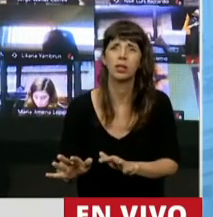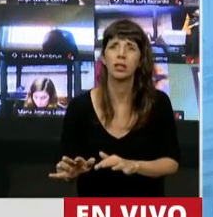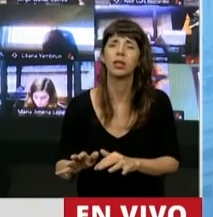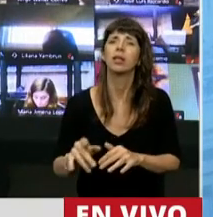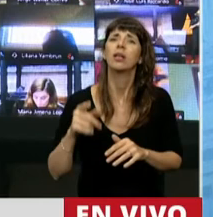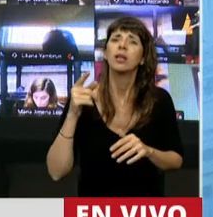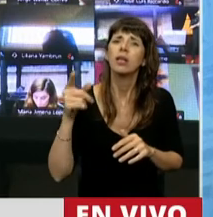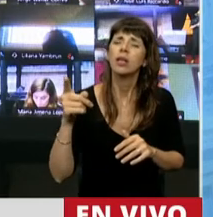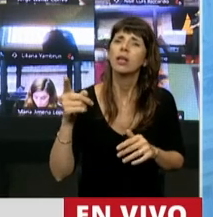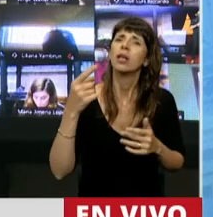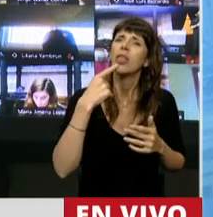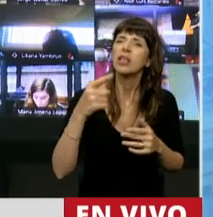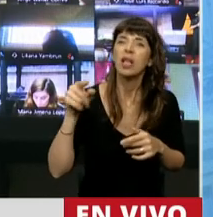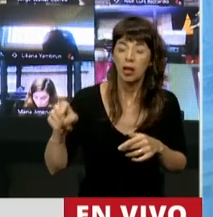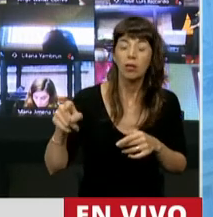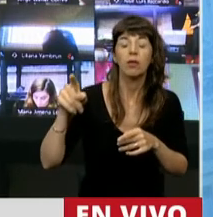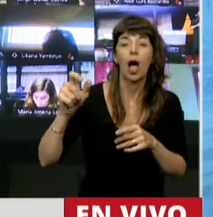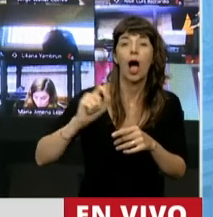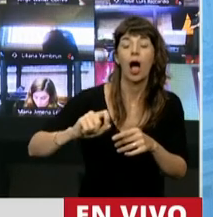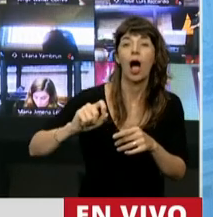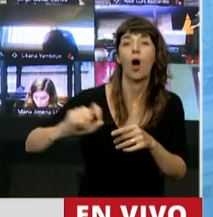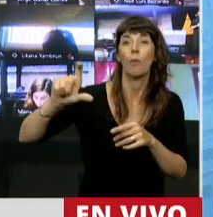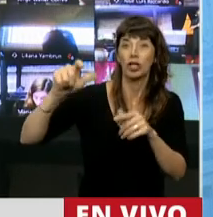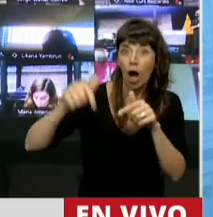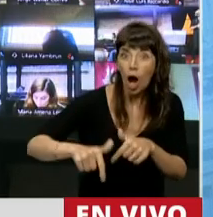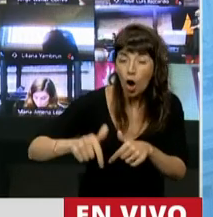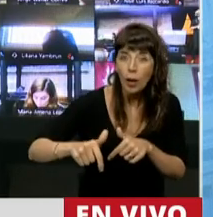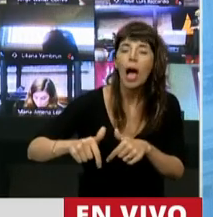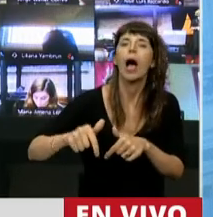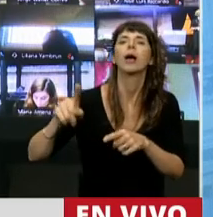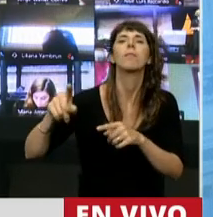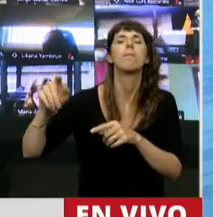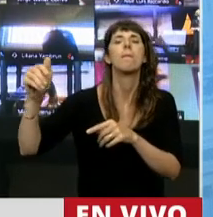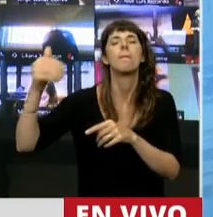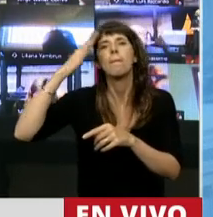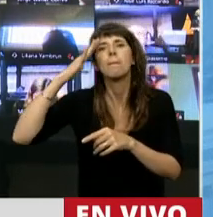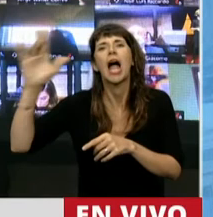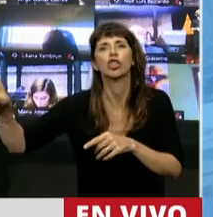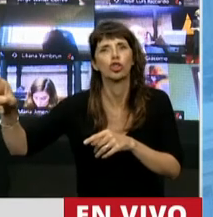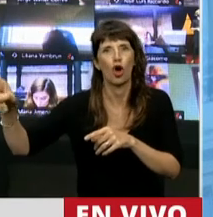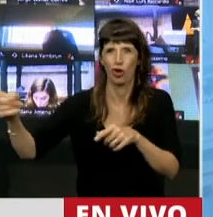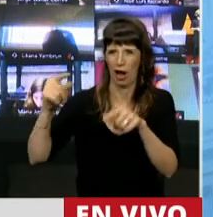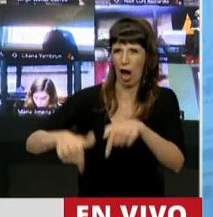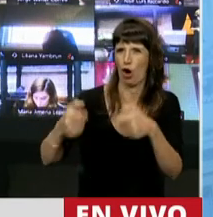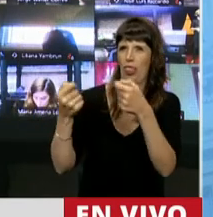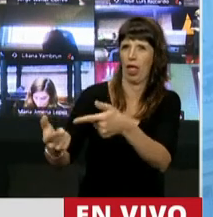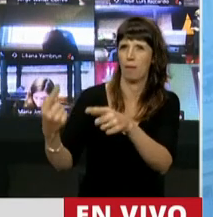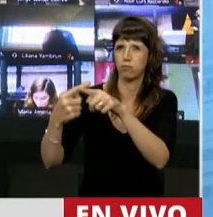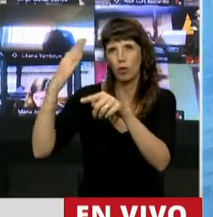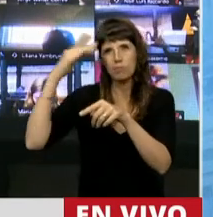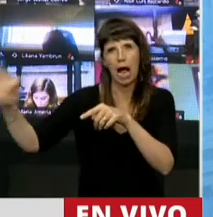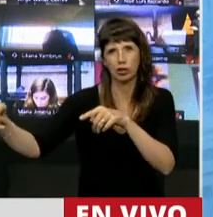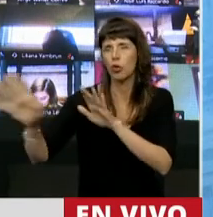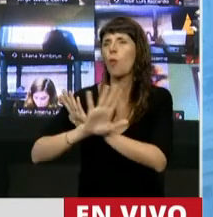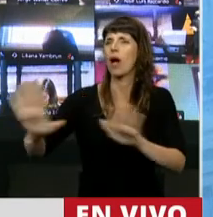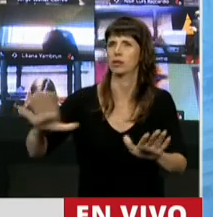cuenta del que van a recibir en marzo. Basta, señor presidente. Basta de denigraciones. Basta de faltarnos el respeto.